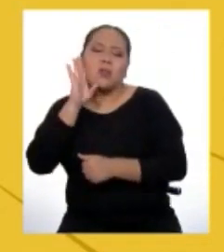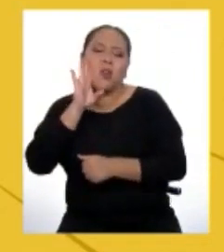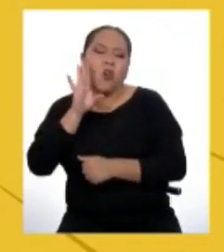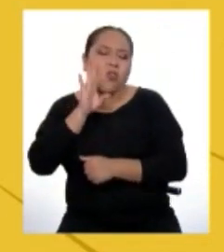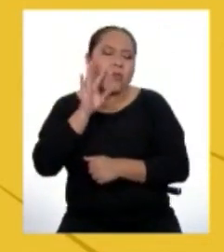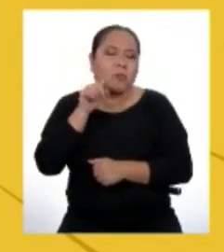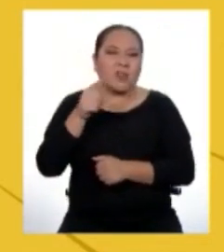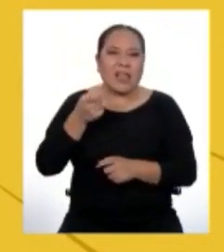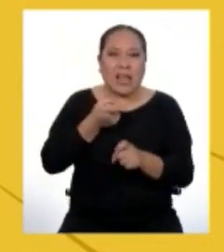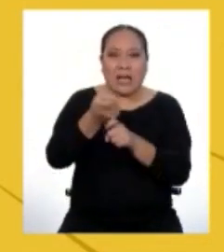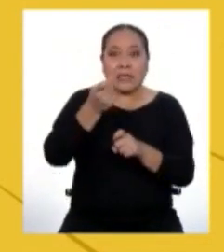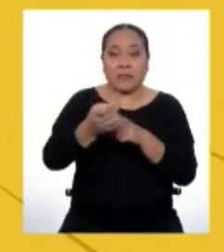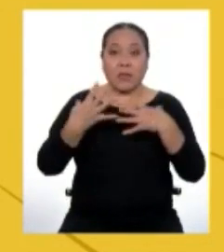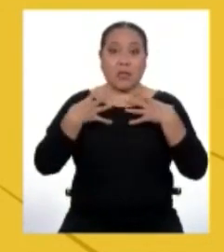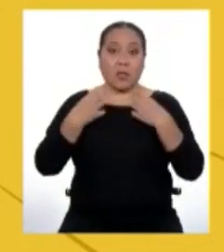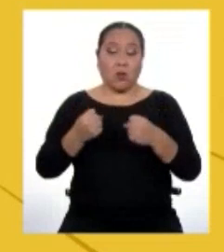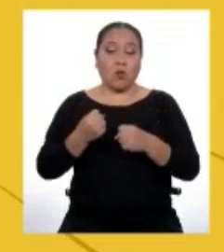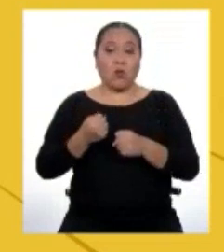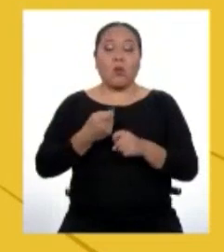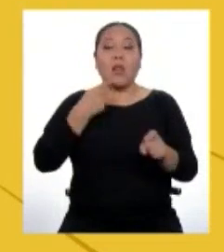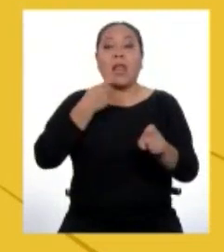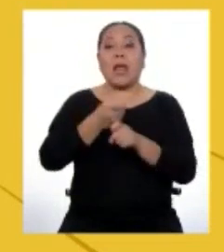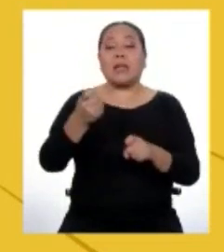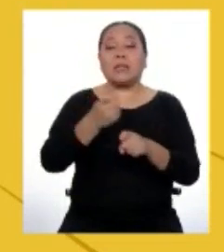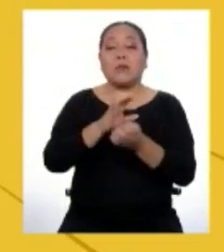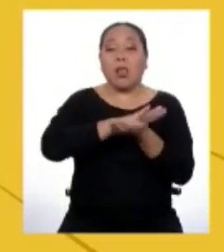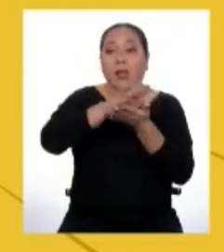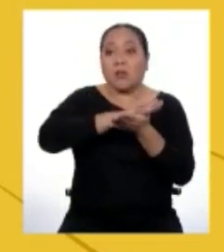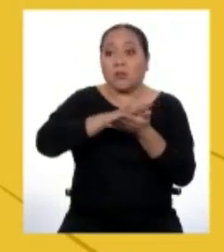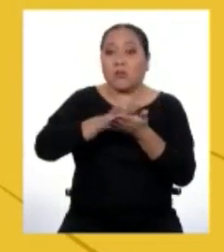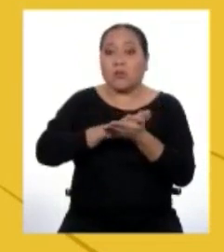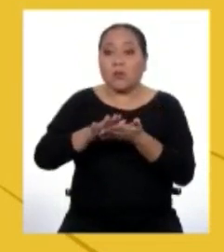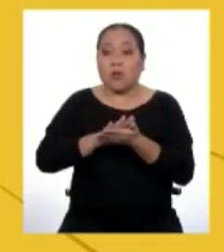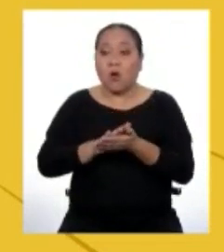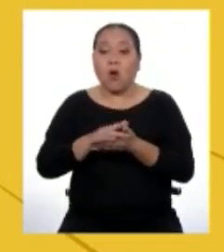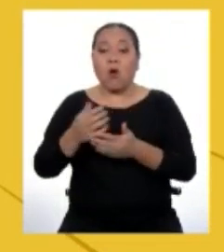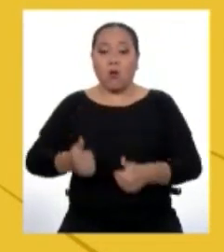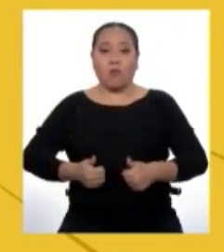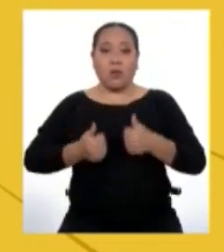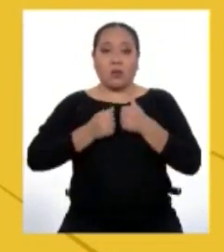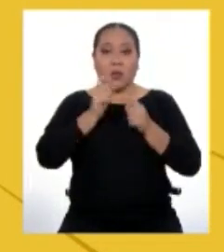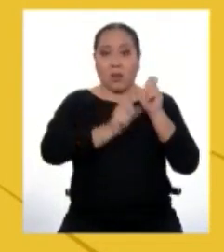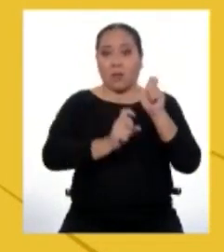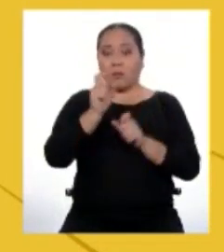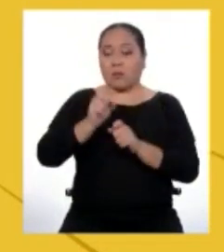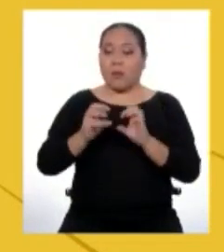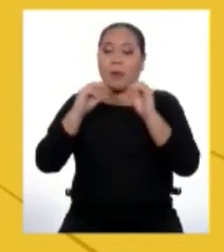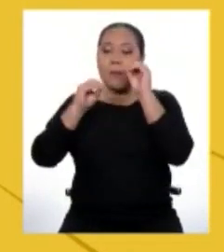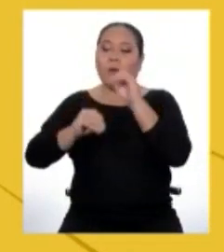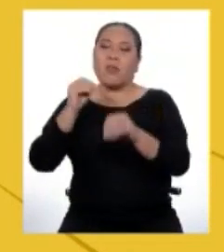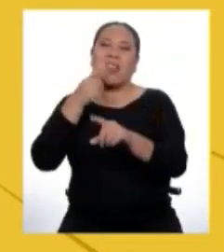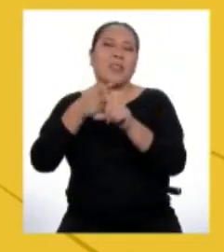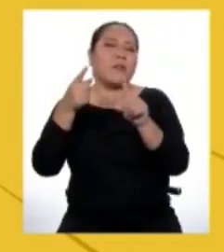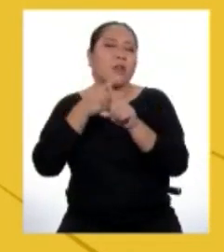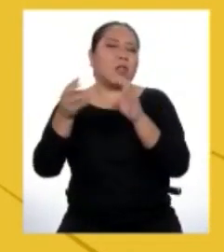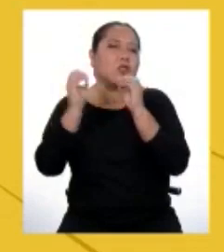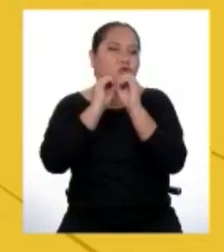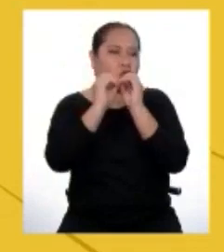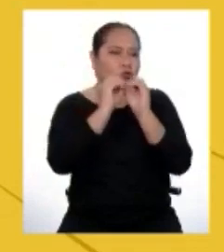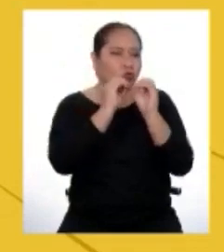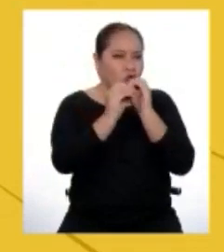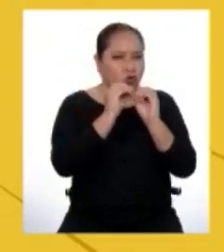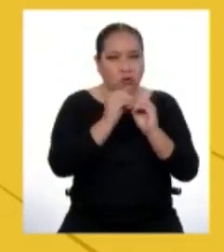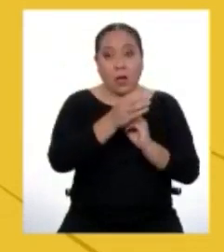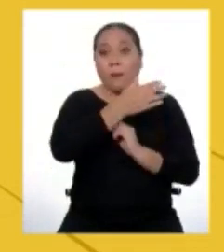la salud, la higiene y el bienestar público. Para así poder implementar acciones que ayuden a